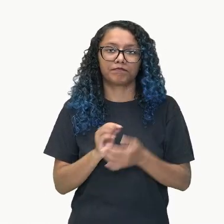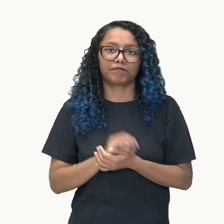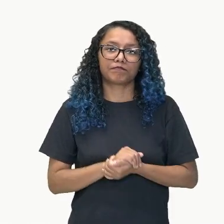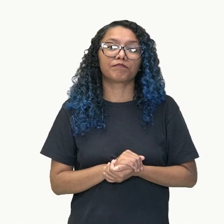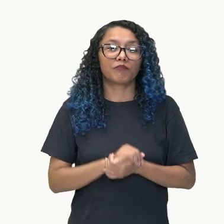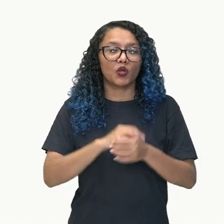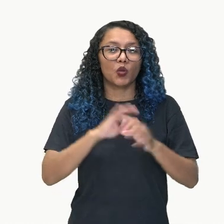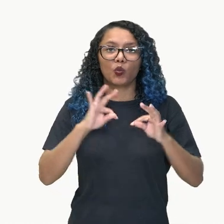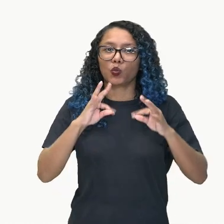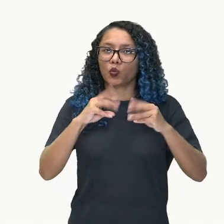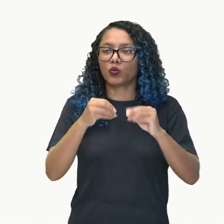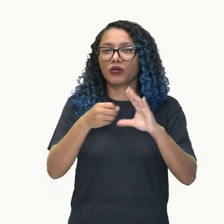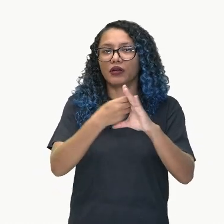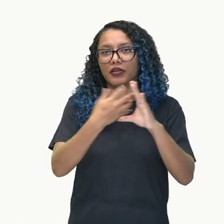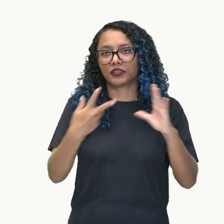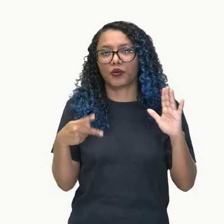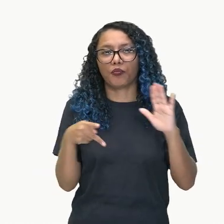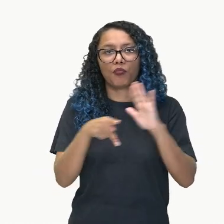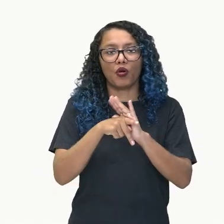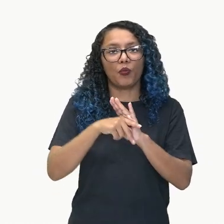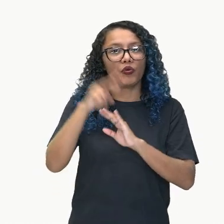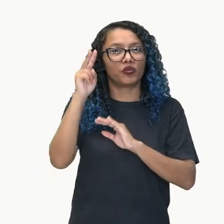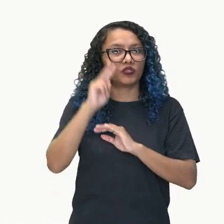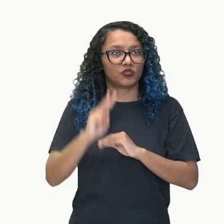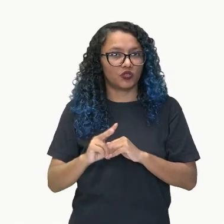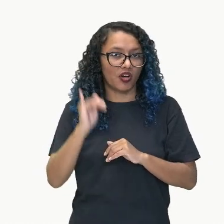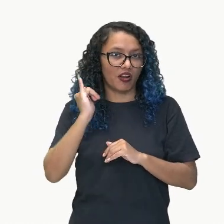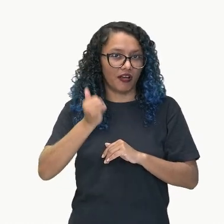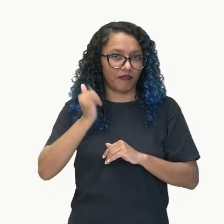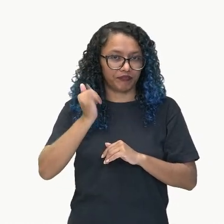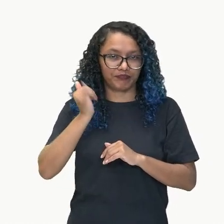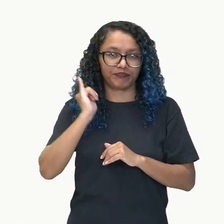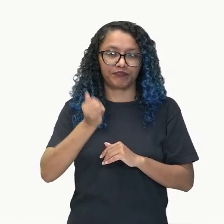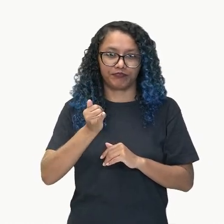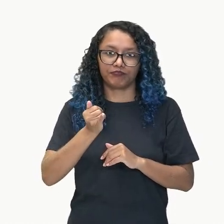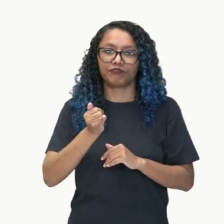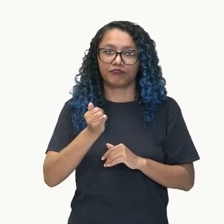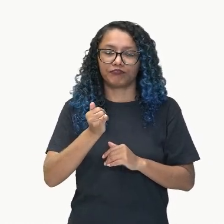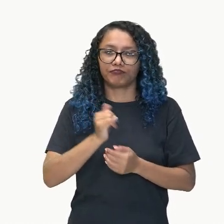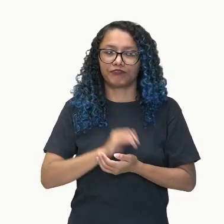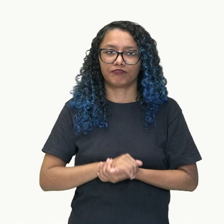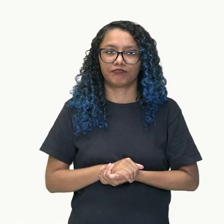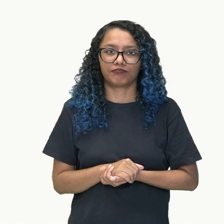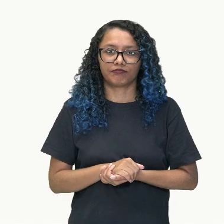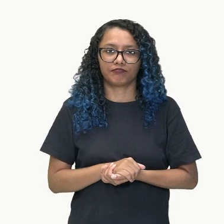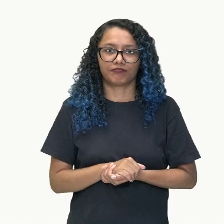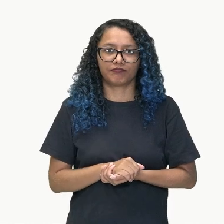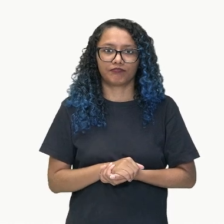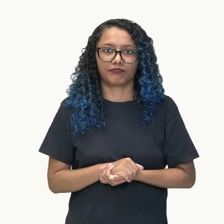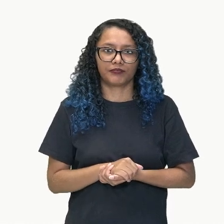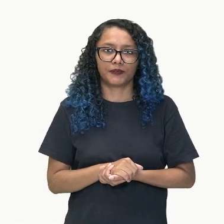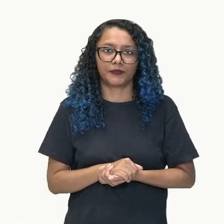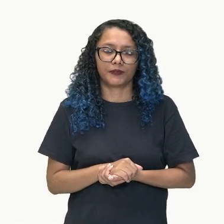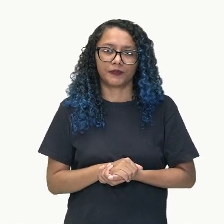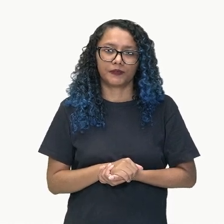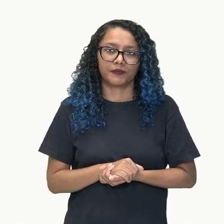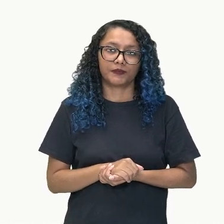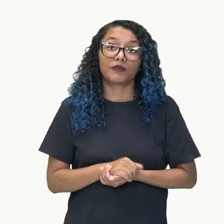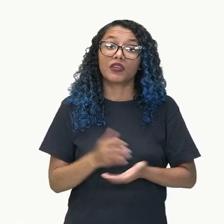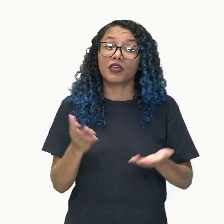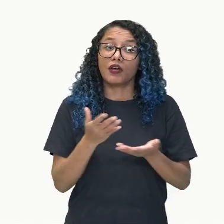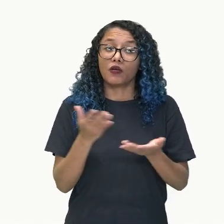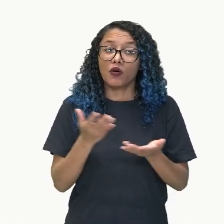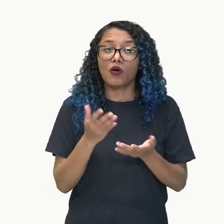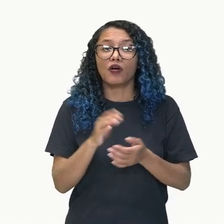historia, una narración. Y ahí nos vamos a conocer cada